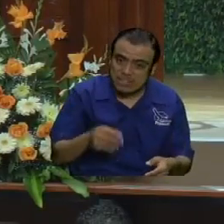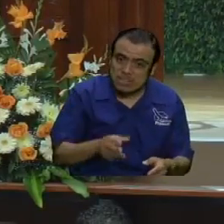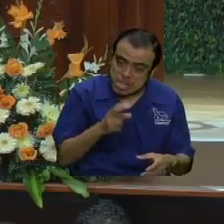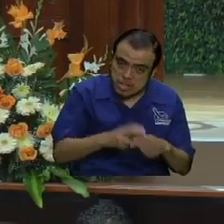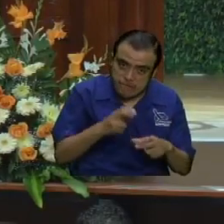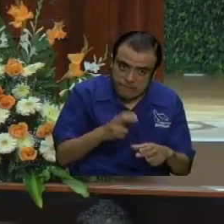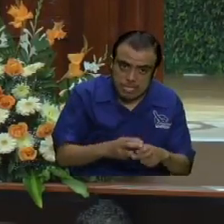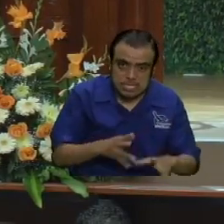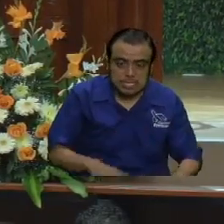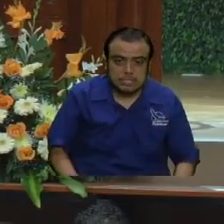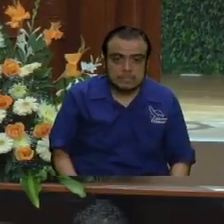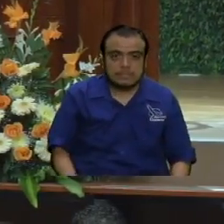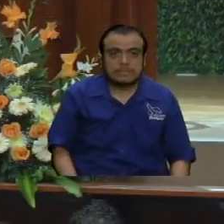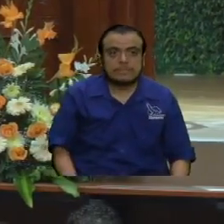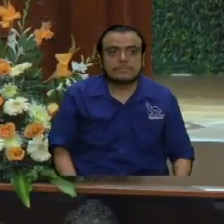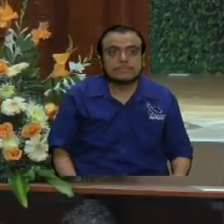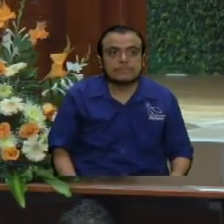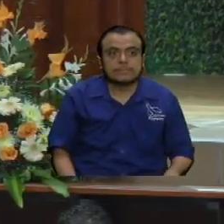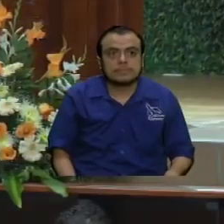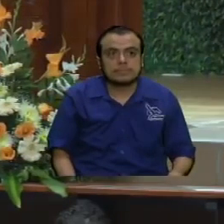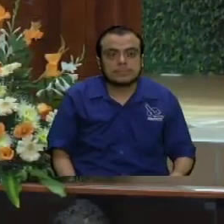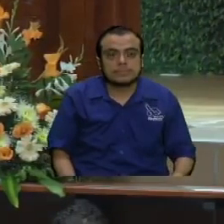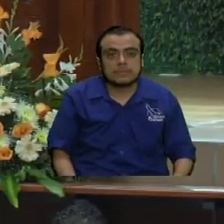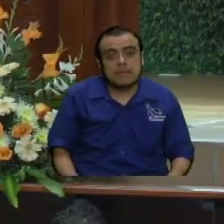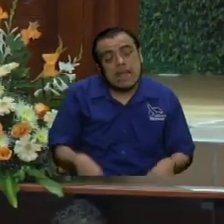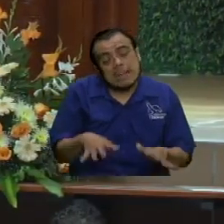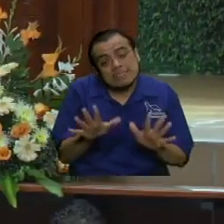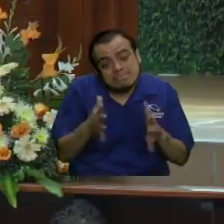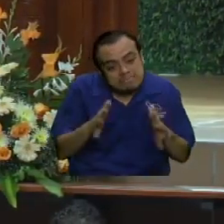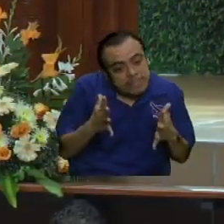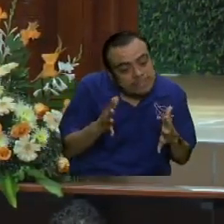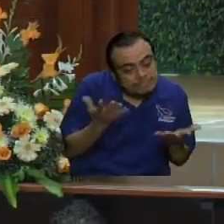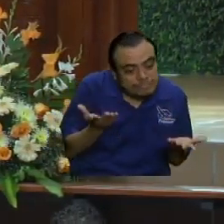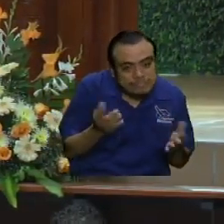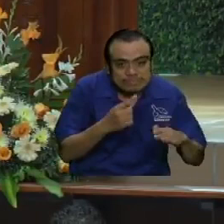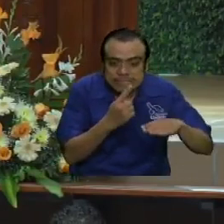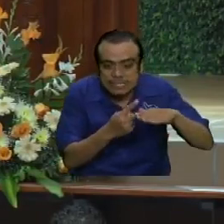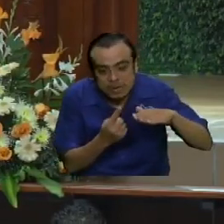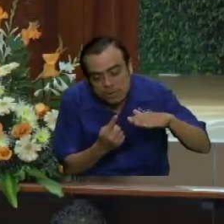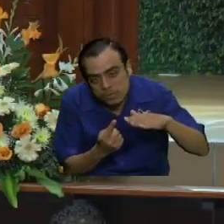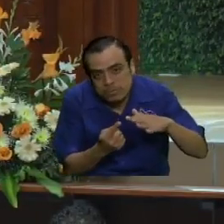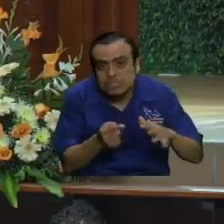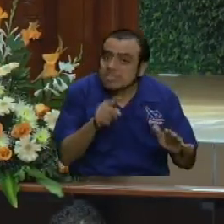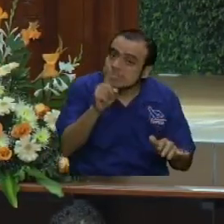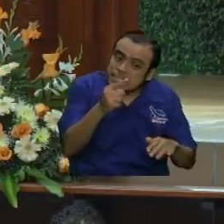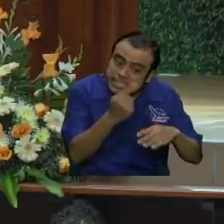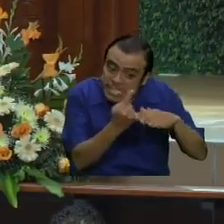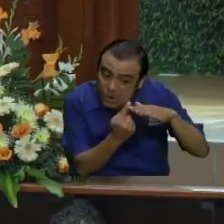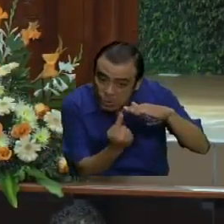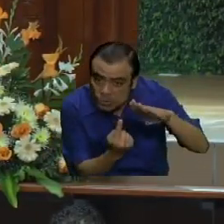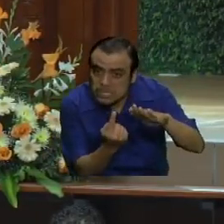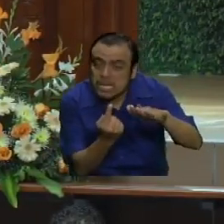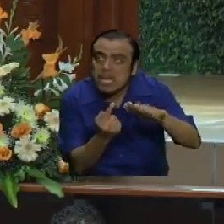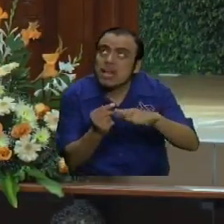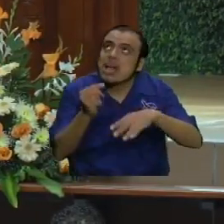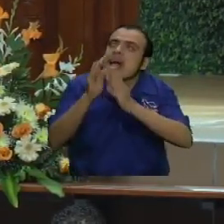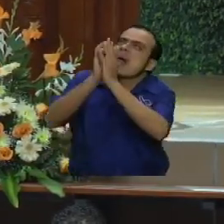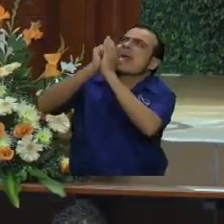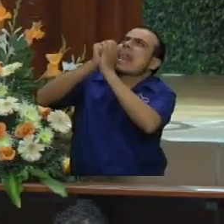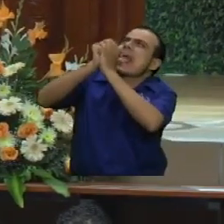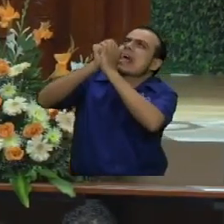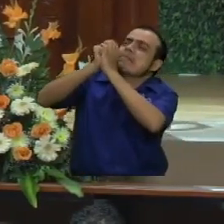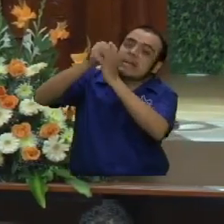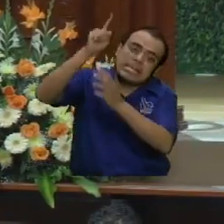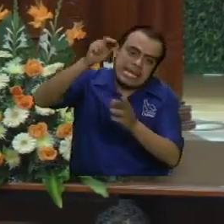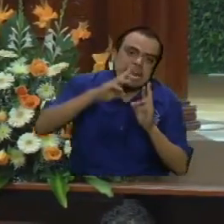miedo como le pasó a Pedro. Aunque cuando, si le da miedo, pues se hunde, ¿va? Y si se hunde, clama a Dios y el Señor dice, clama